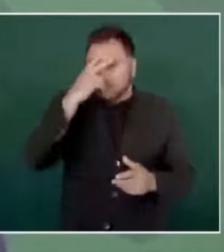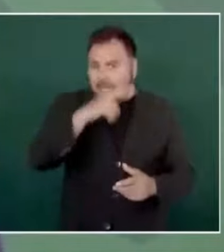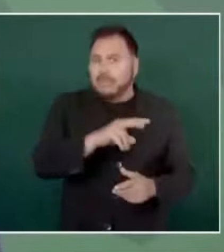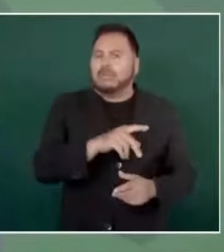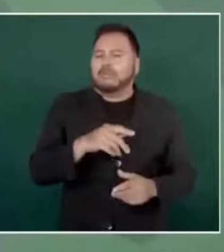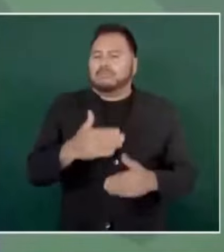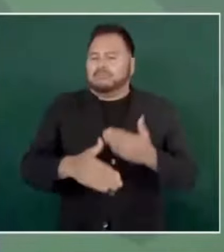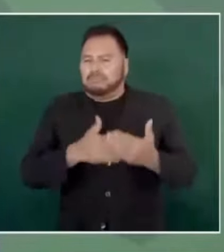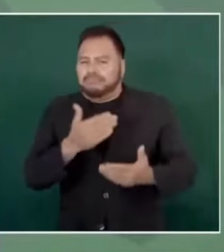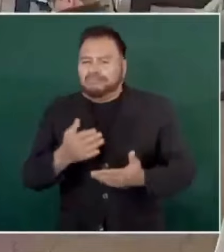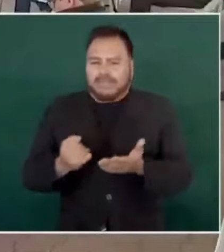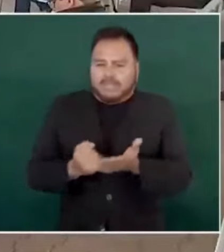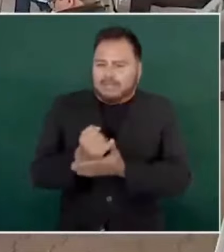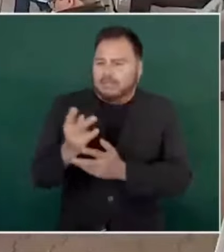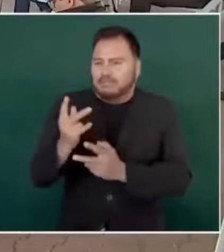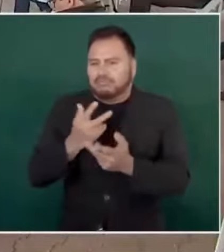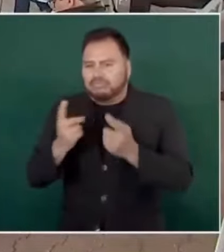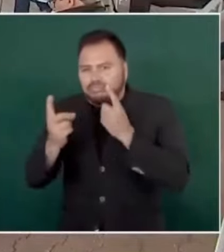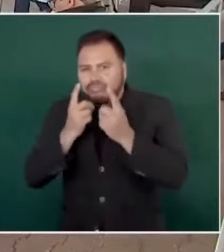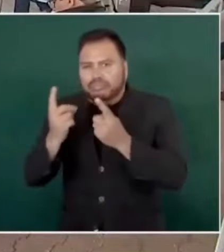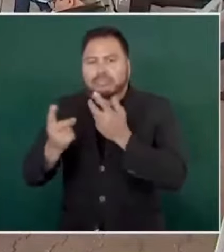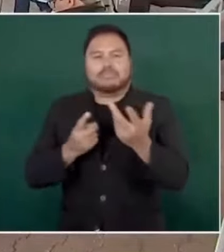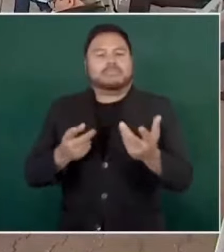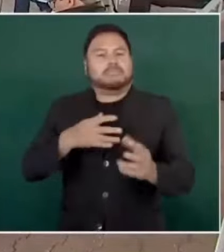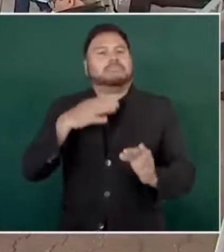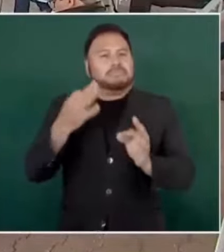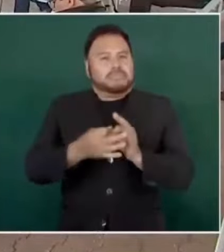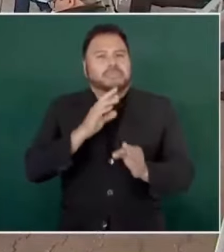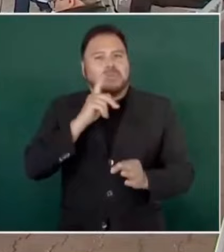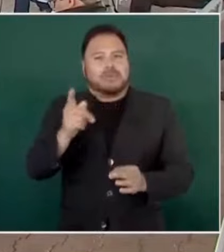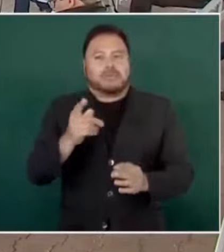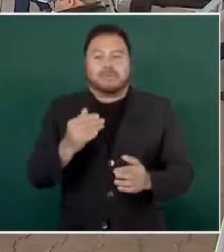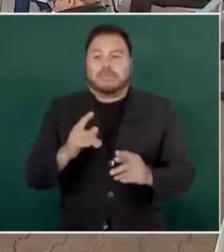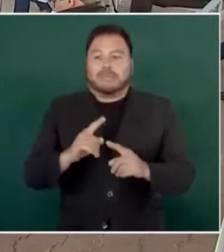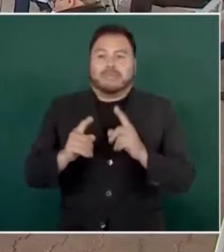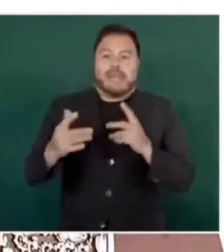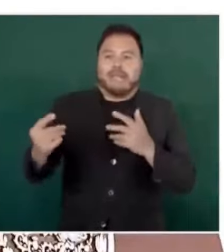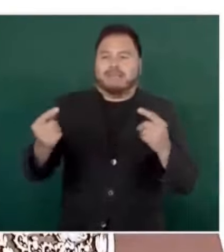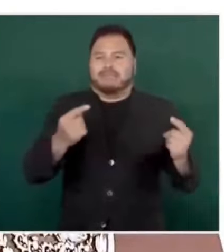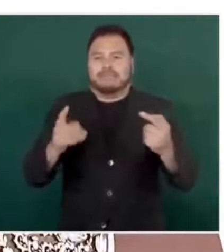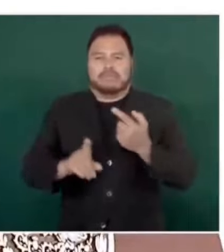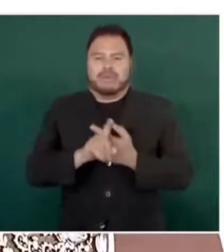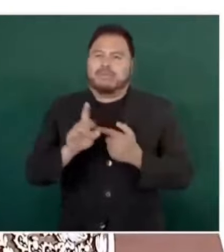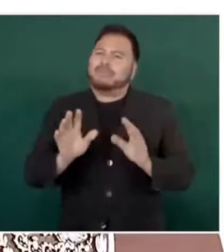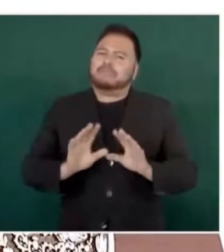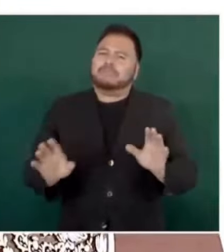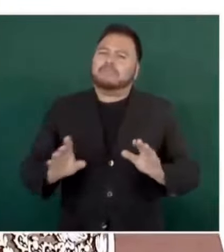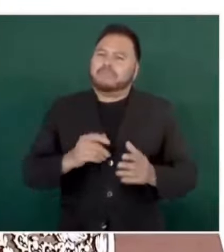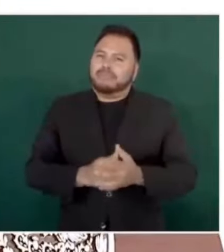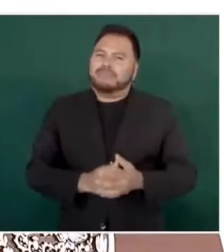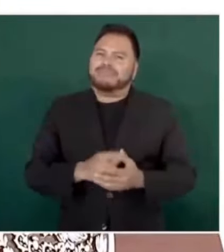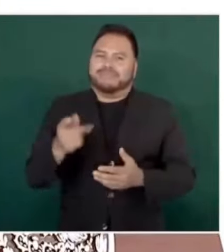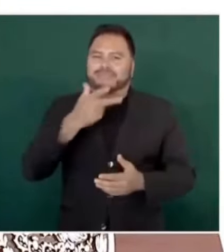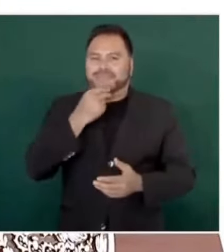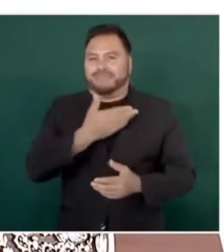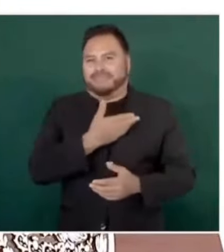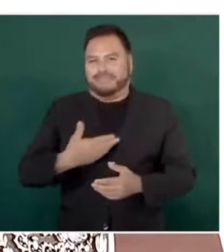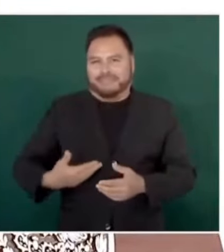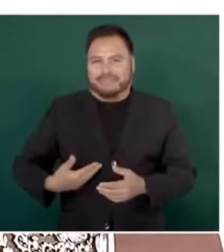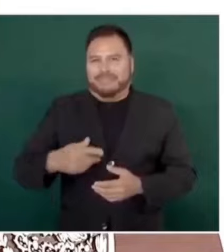Unidos como para México, que las diferencias que tuvimos con el presidente Trump.